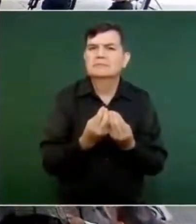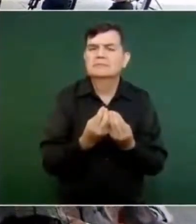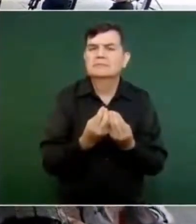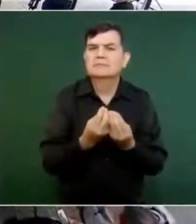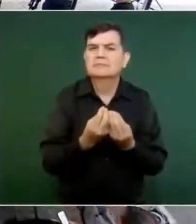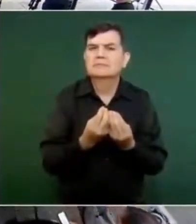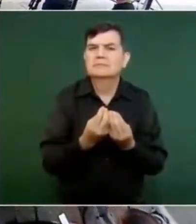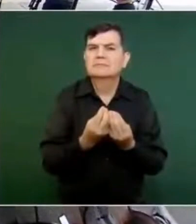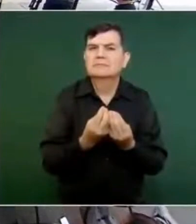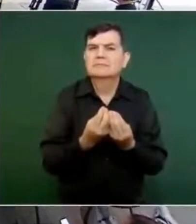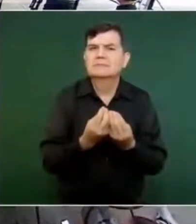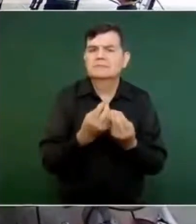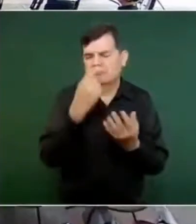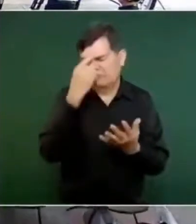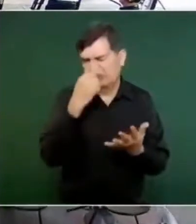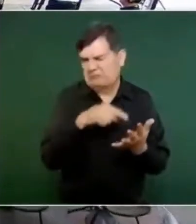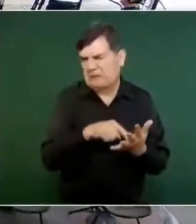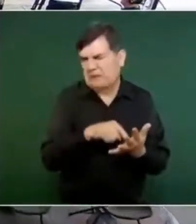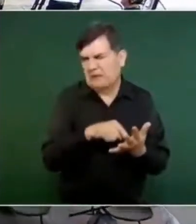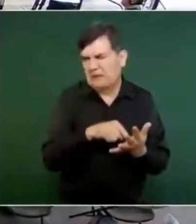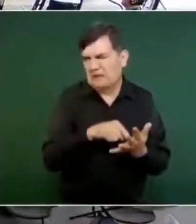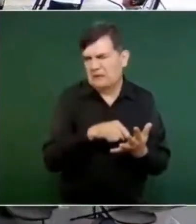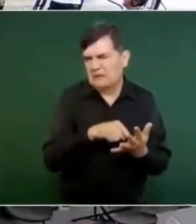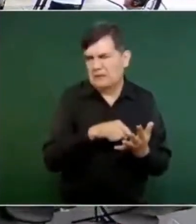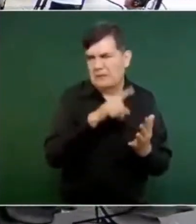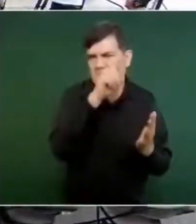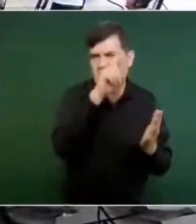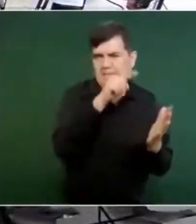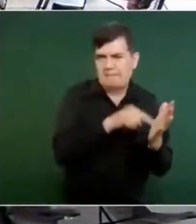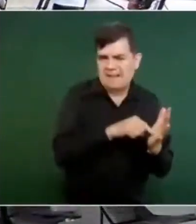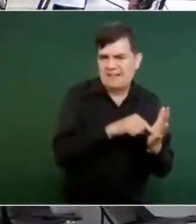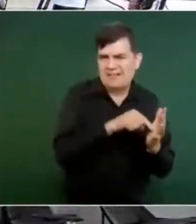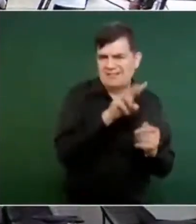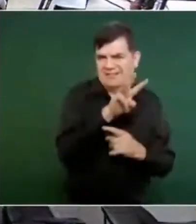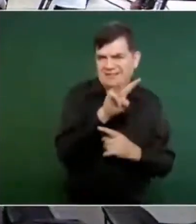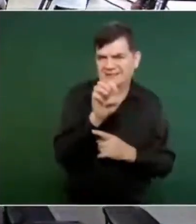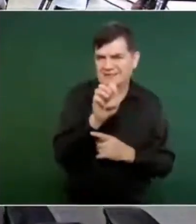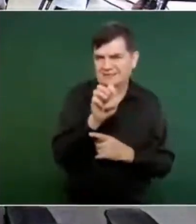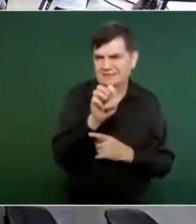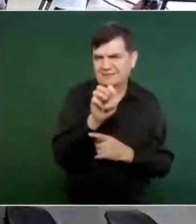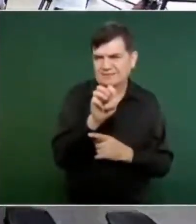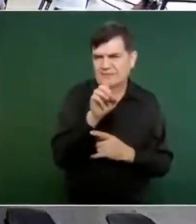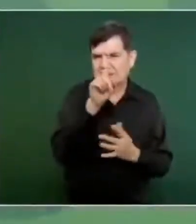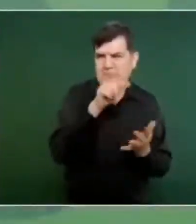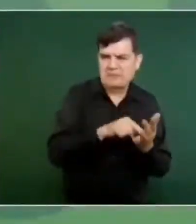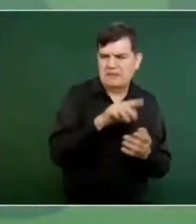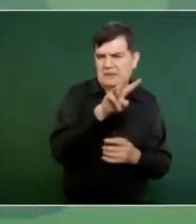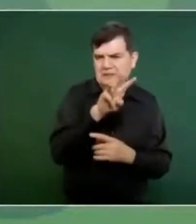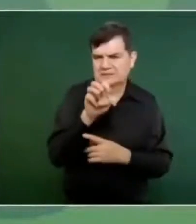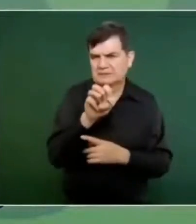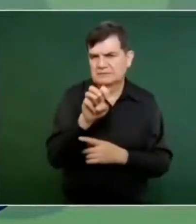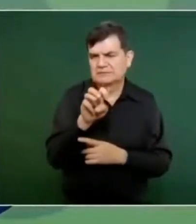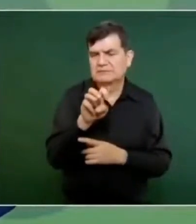Creo que mil 300, como mil 300.